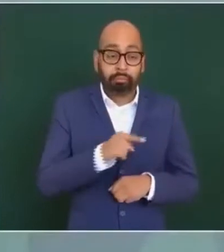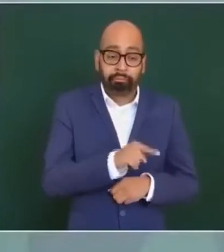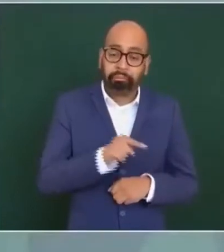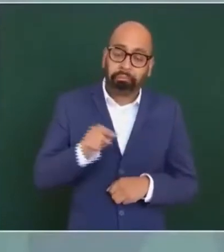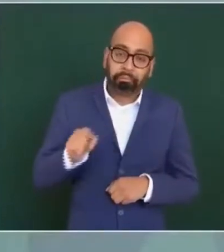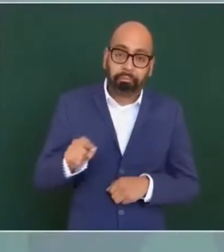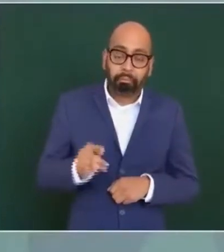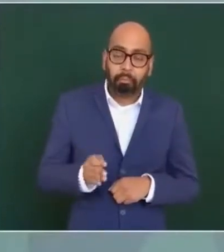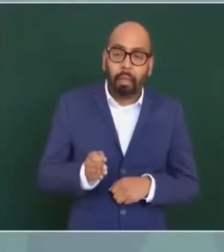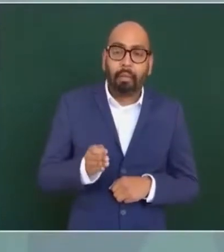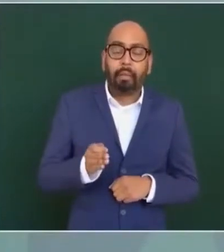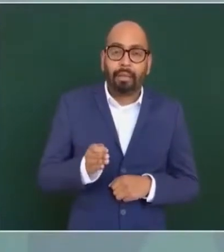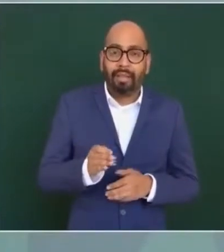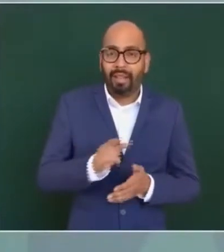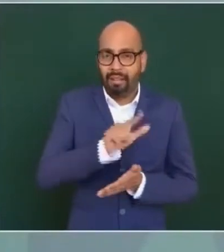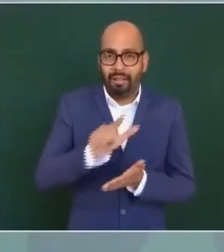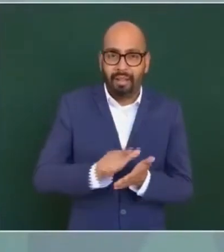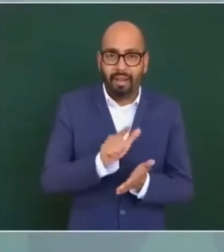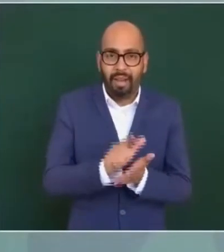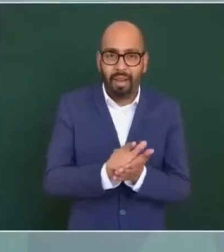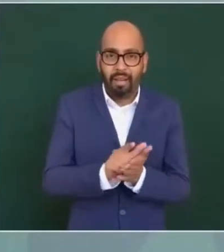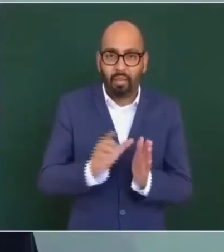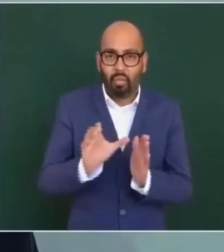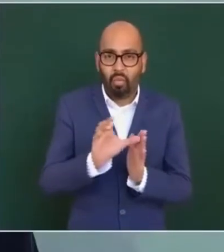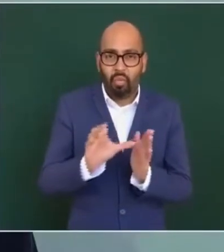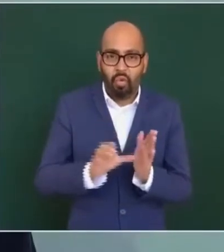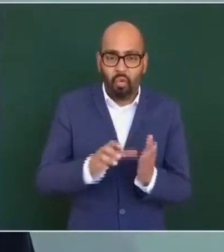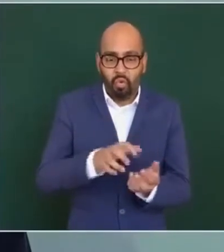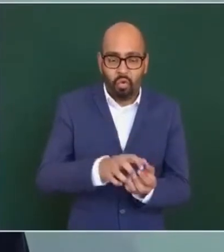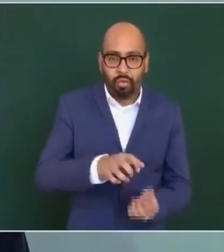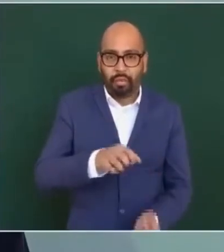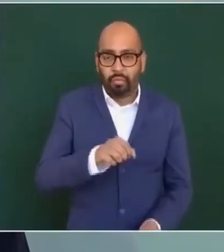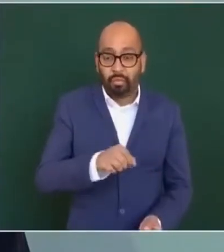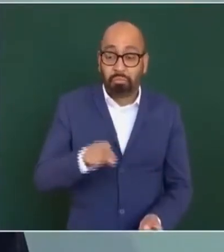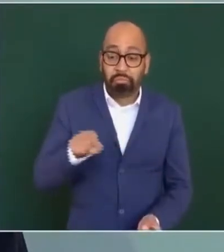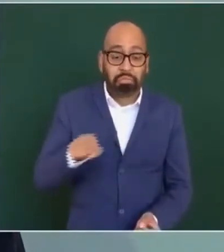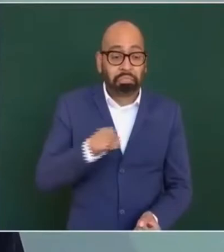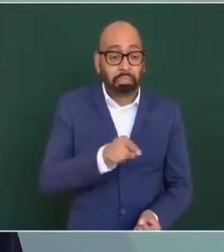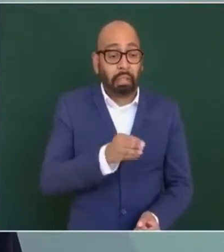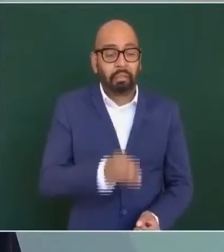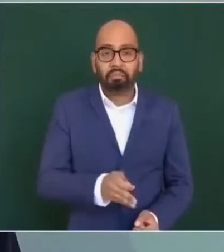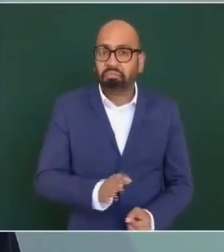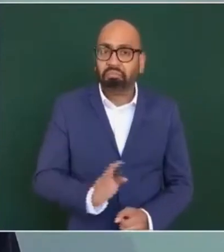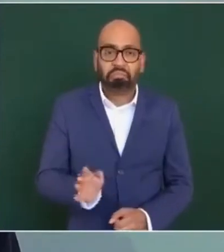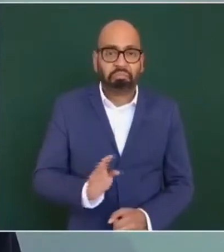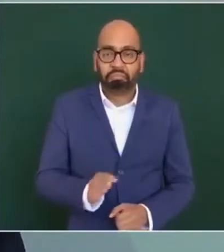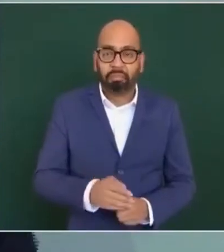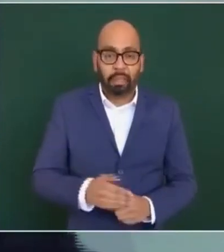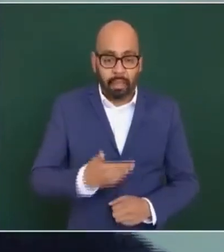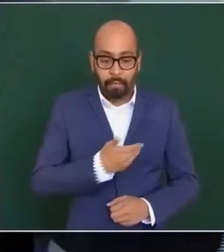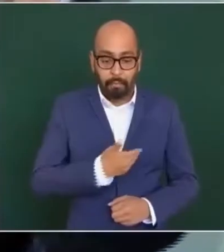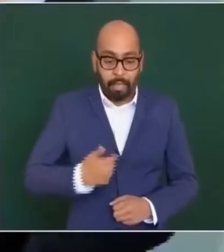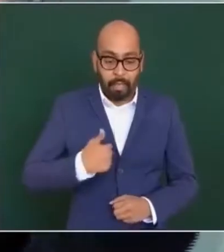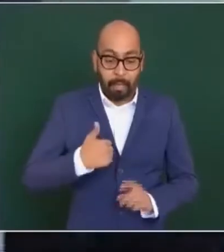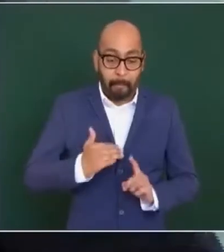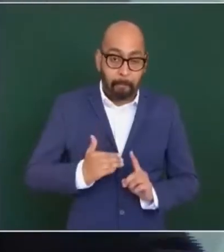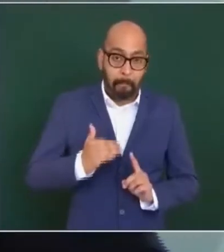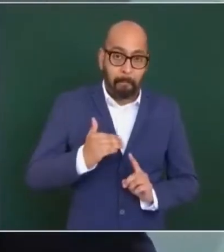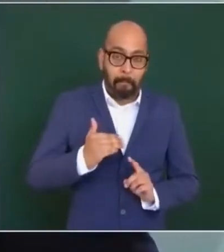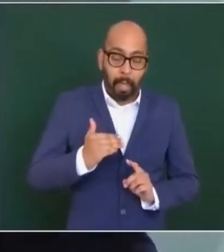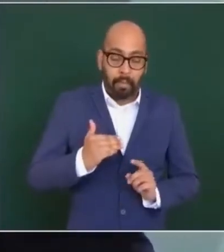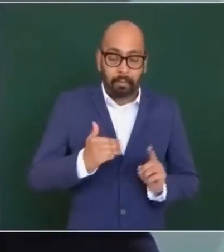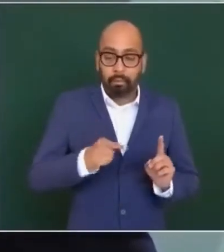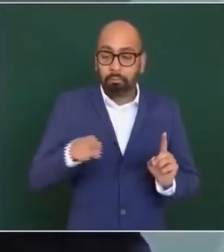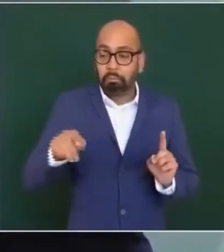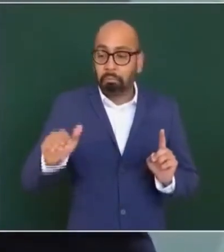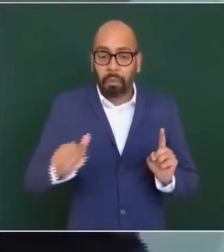de que nadie ganara más que el presidente de la República. Y yo me bajé el sueldo.